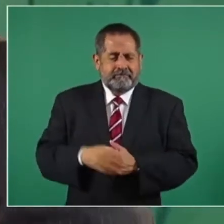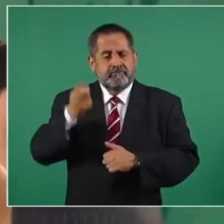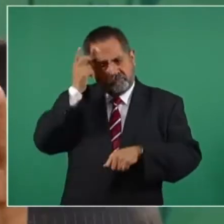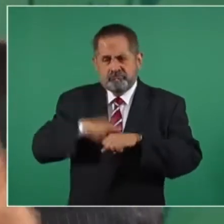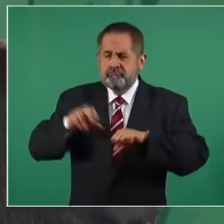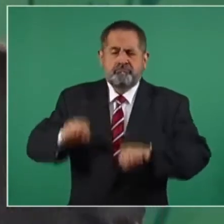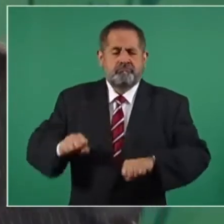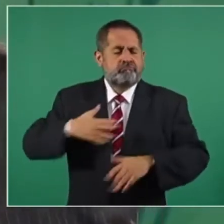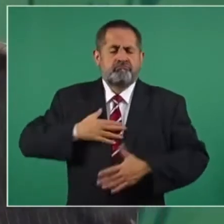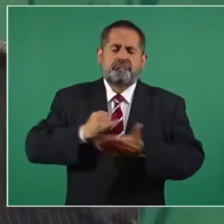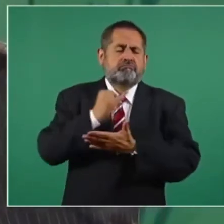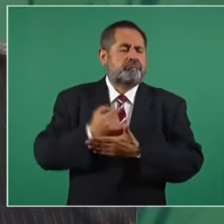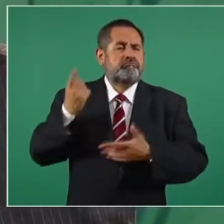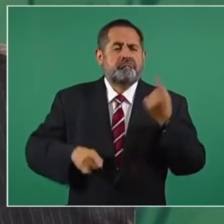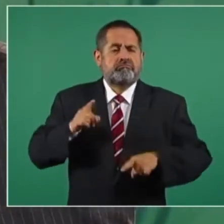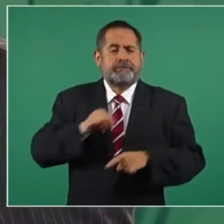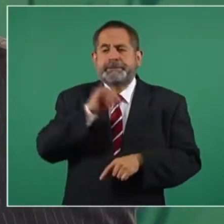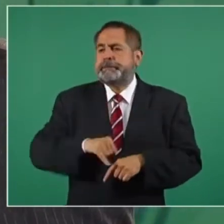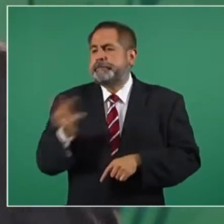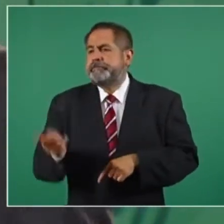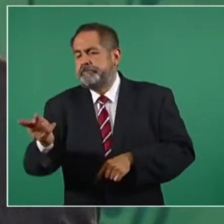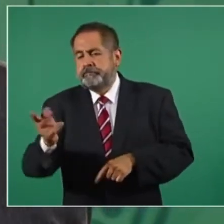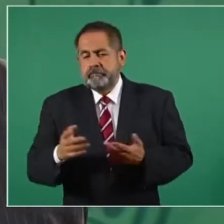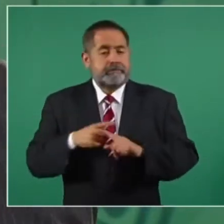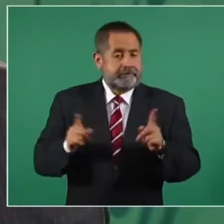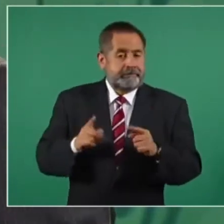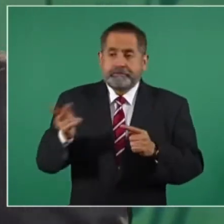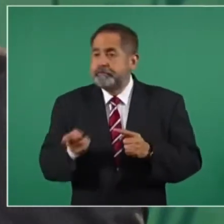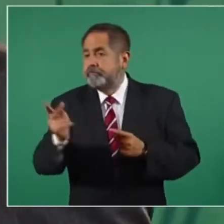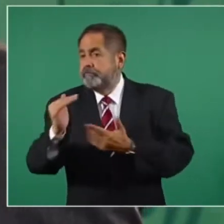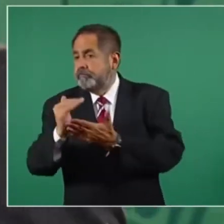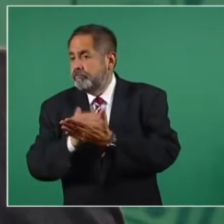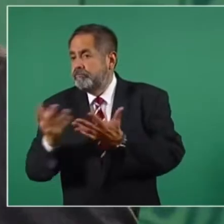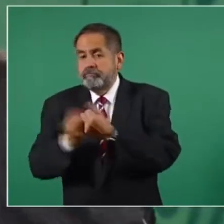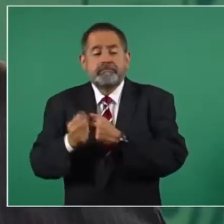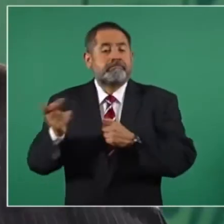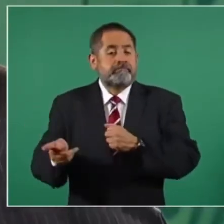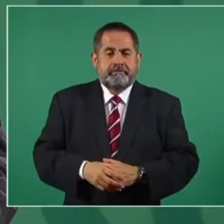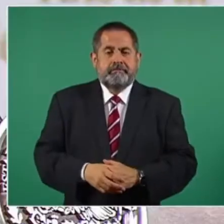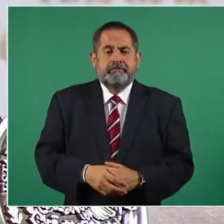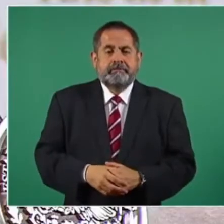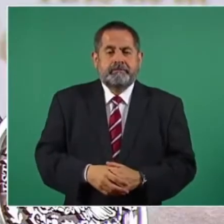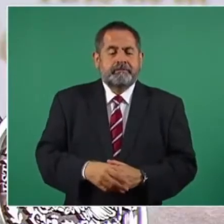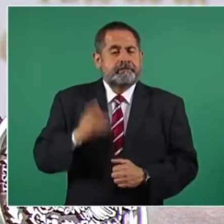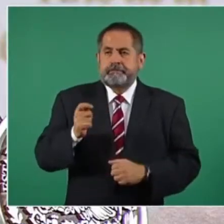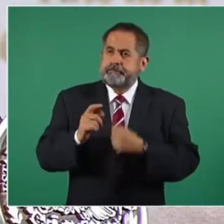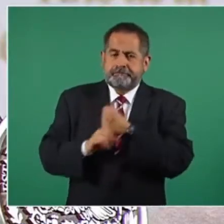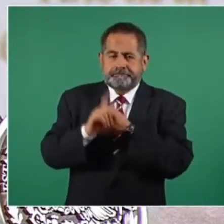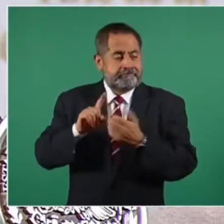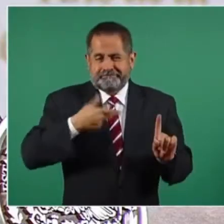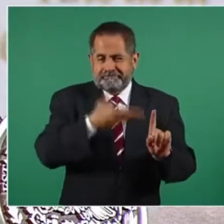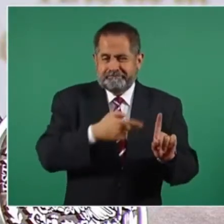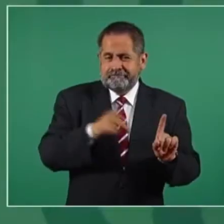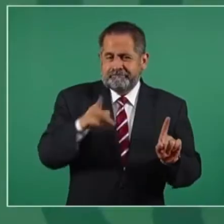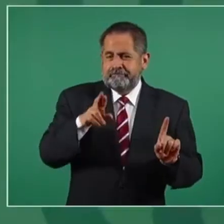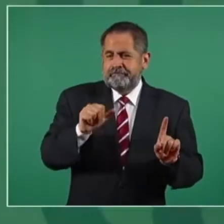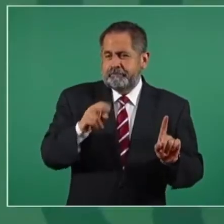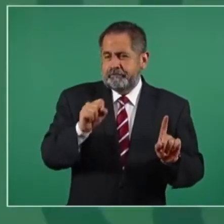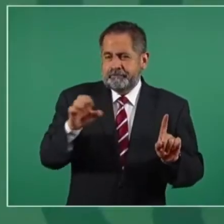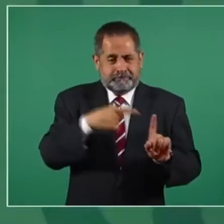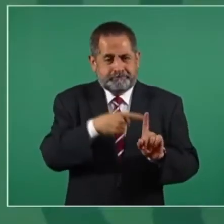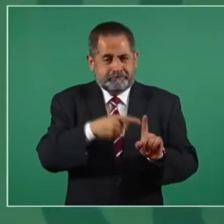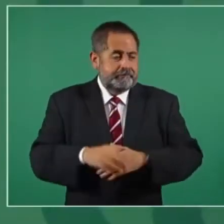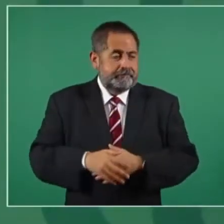La dictadura no puede ser plebiscitaria, porque el plebiscito tiene que ver con la democracia. El problema de Krause es que